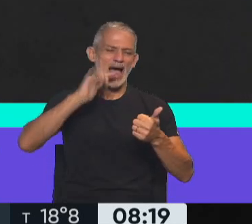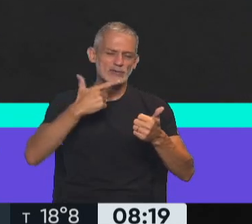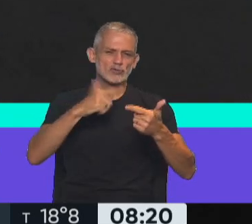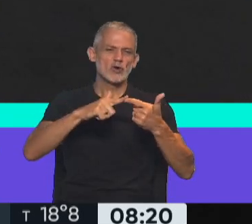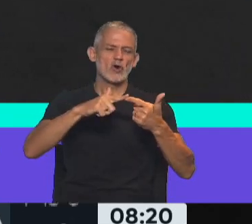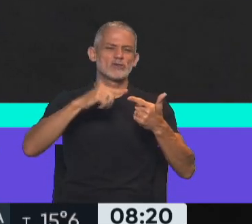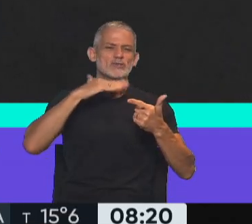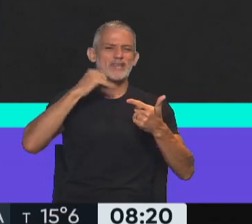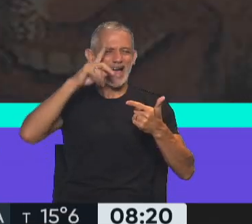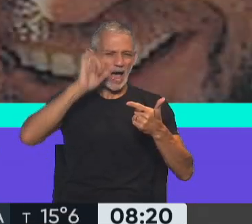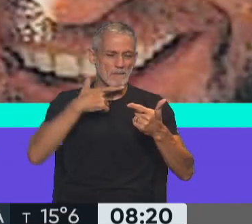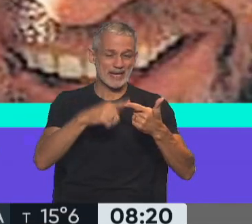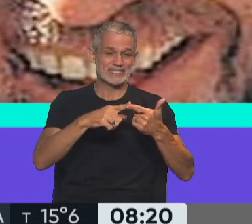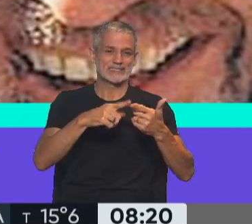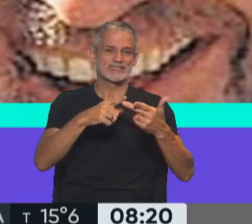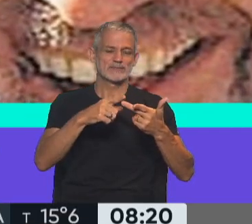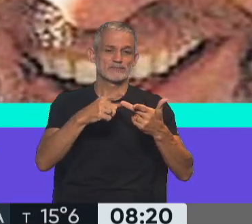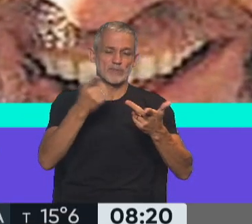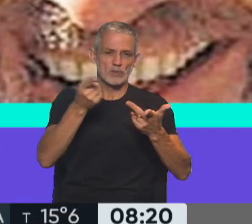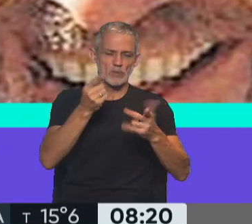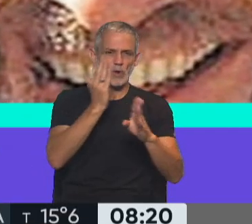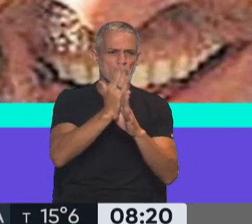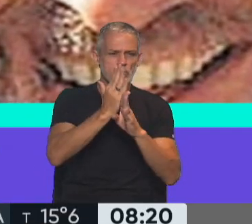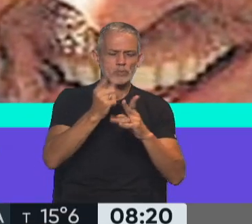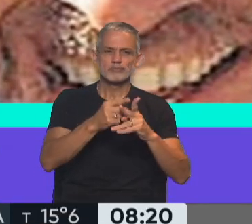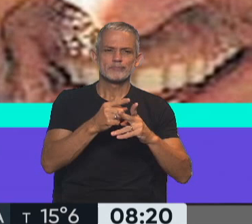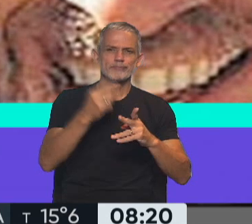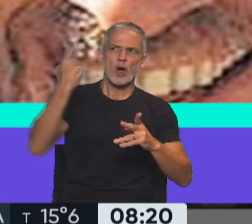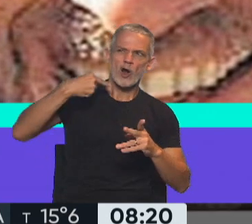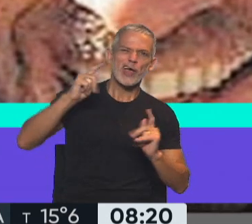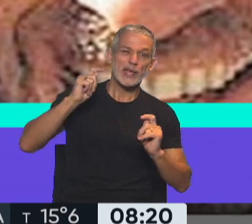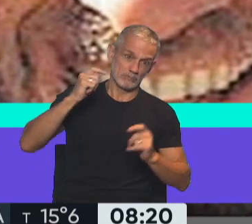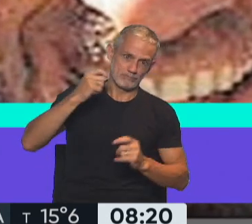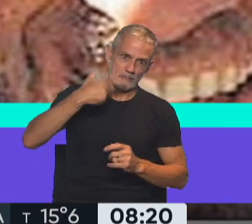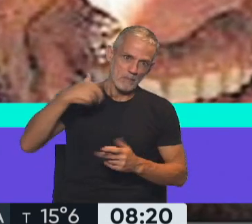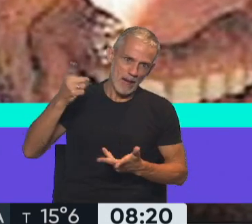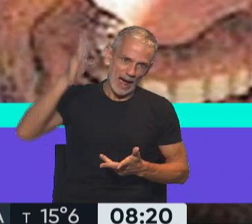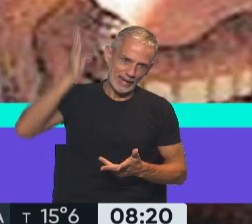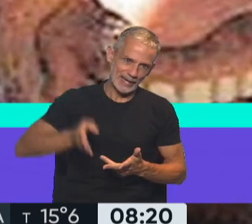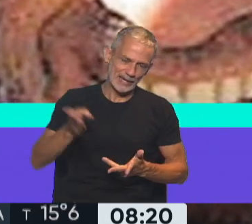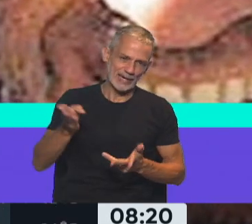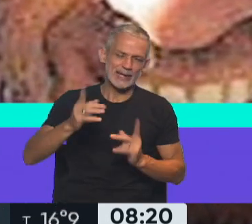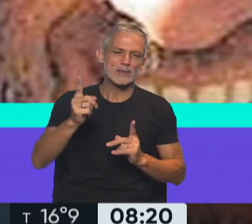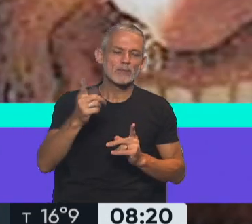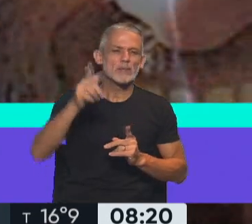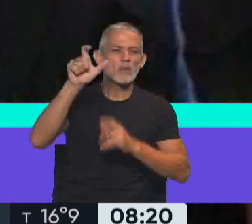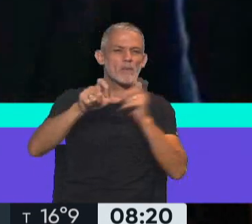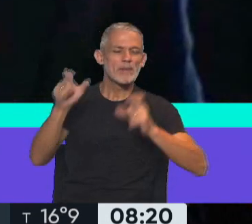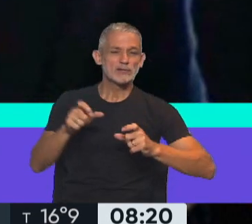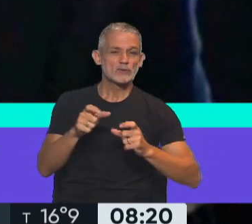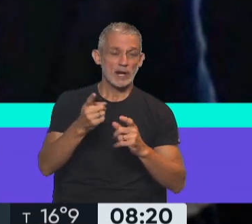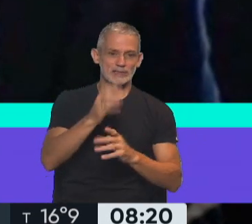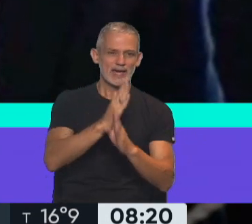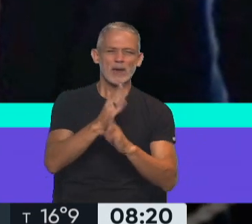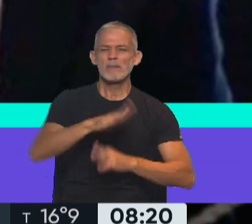con este tipo de gente, ya le respondía directamente a Mauricio, lo mismo que las personas espiadas